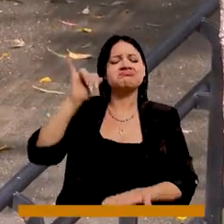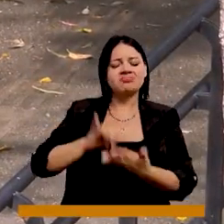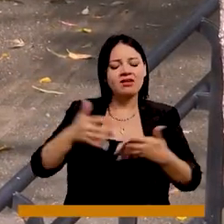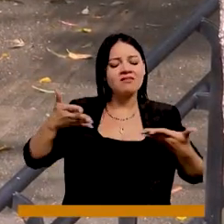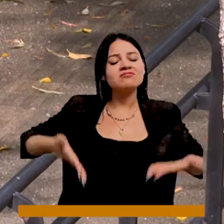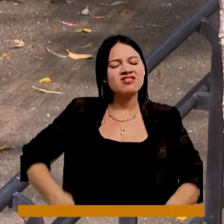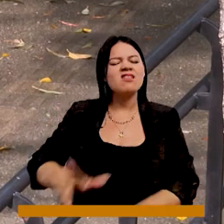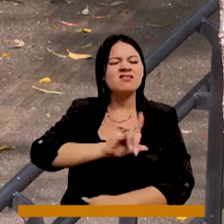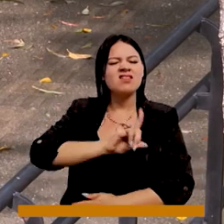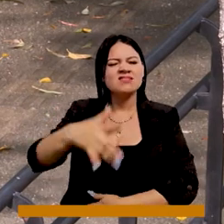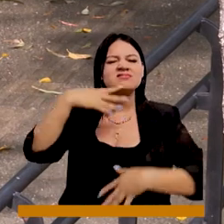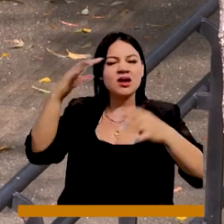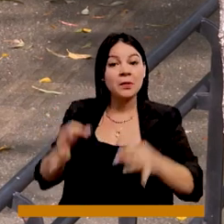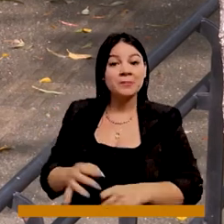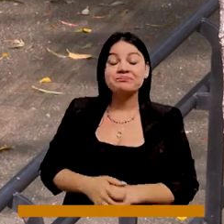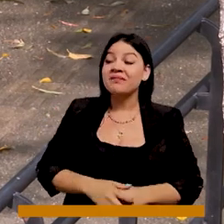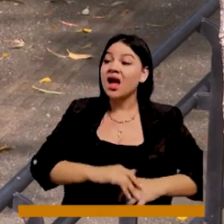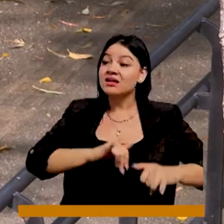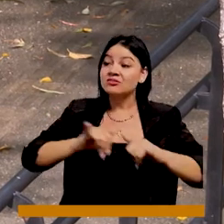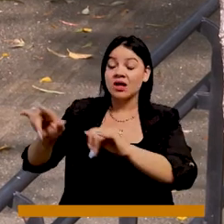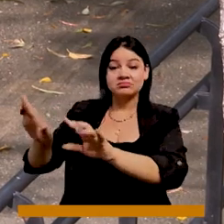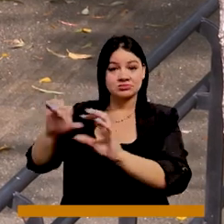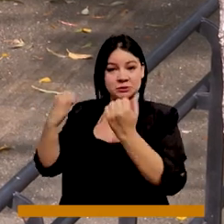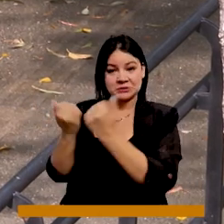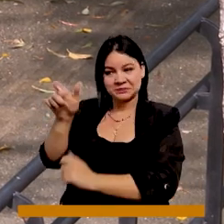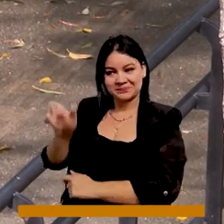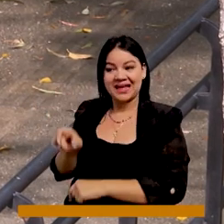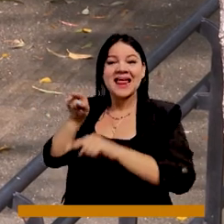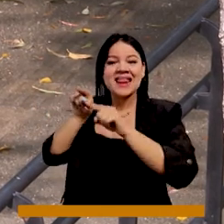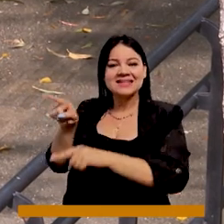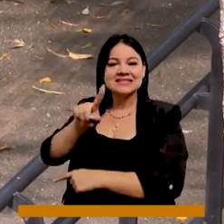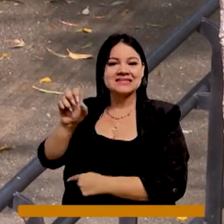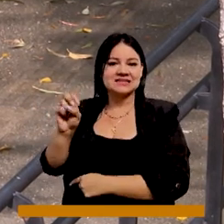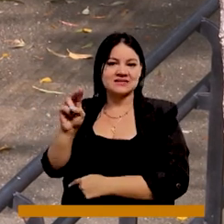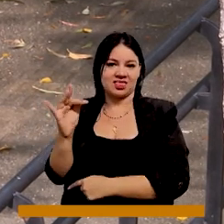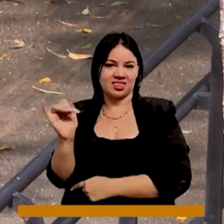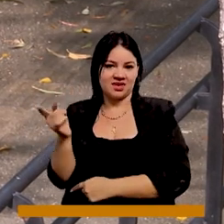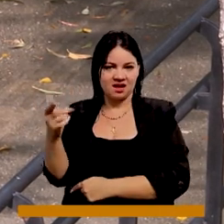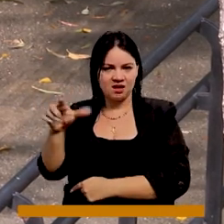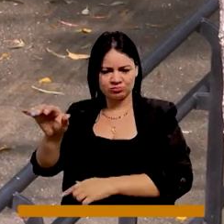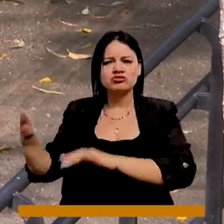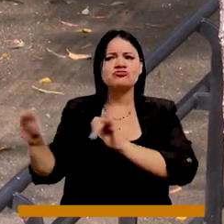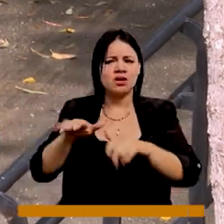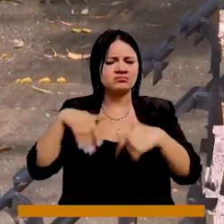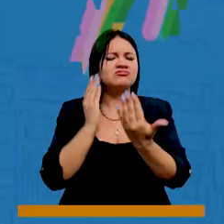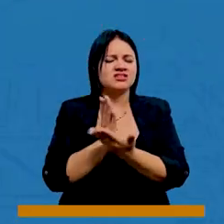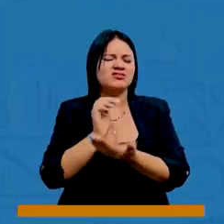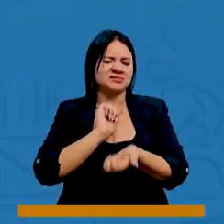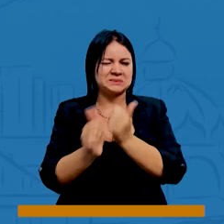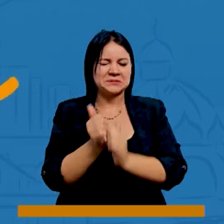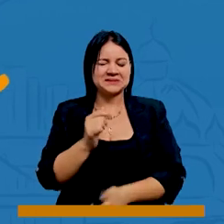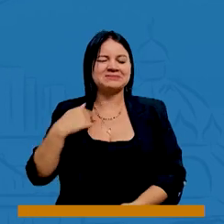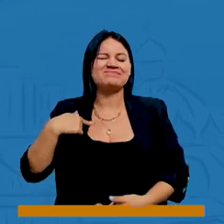líder. Y como el concejal Santiago Perdomo, mis temas también son la educación y el deporte.